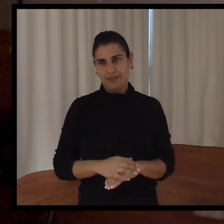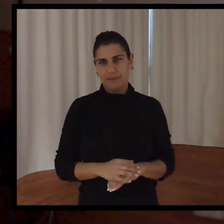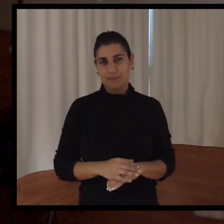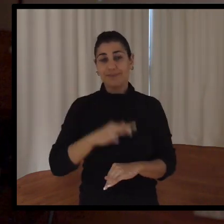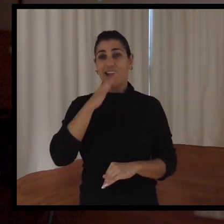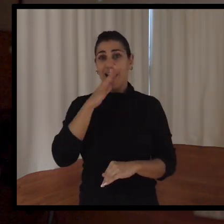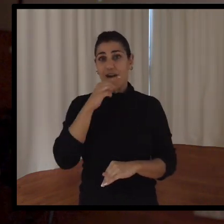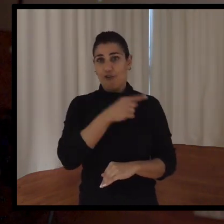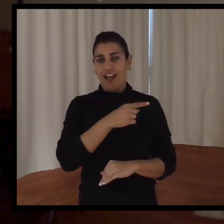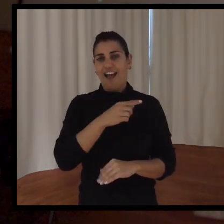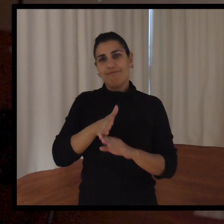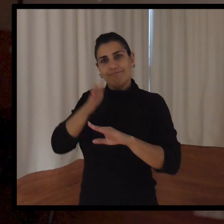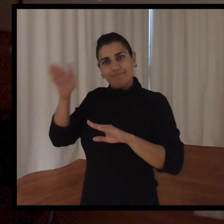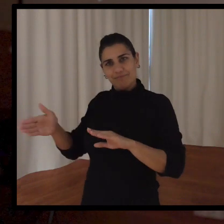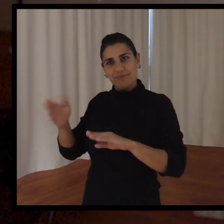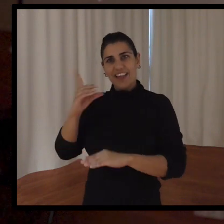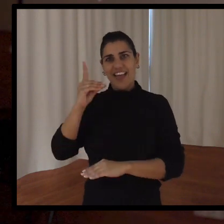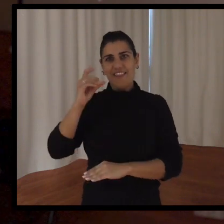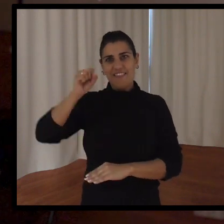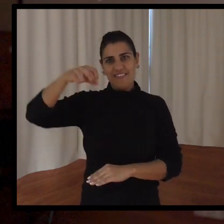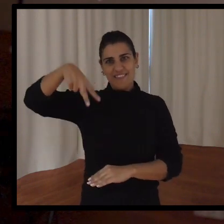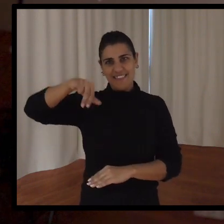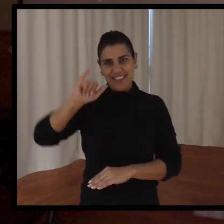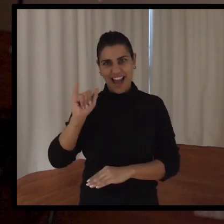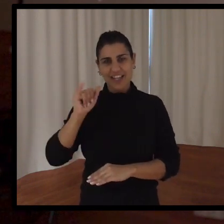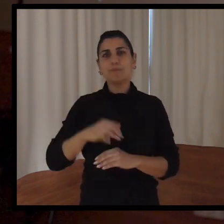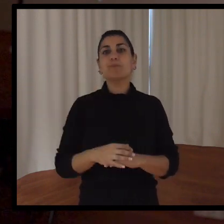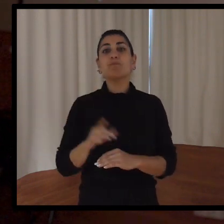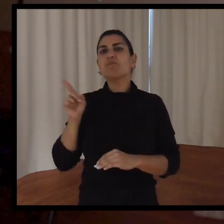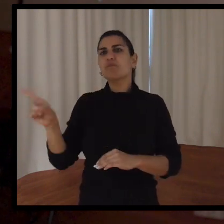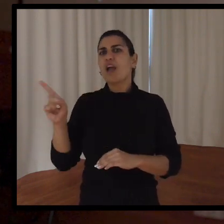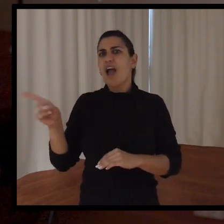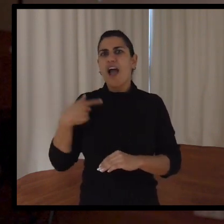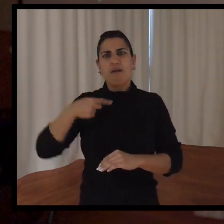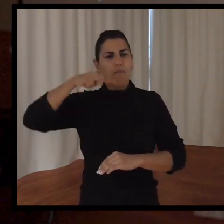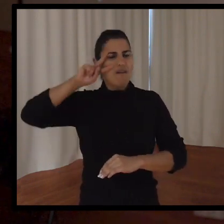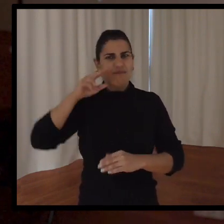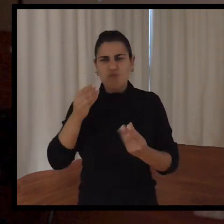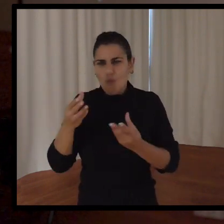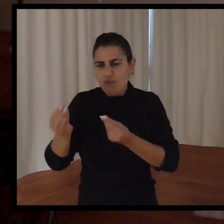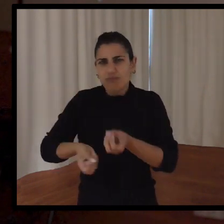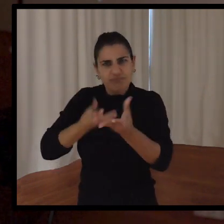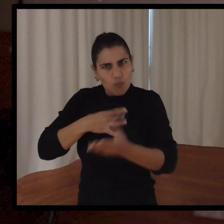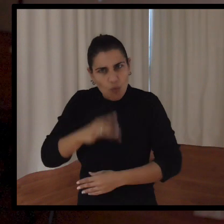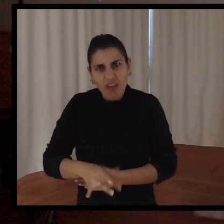Y ahora les dejo con Super Dani, que él es un libro abierto y les puede contar mil cosas, mil experiencias,